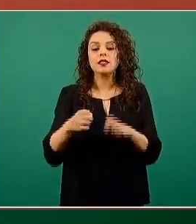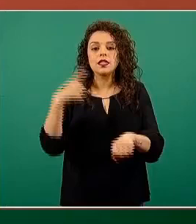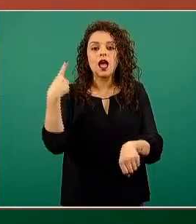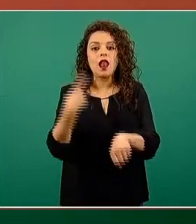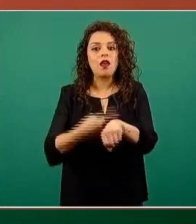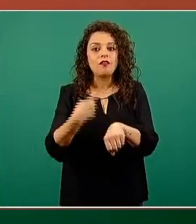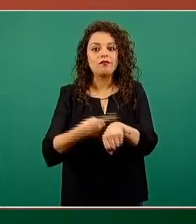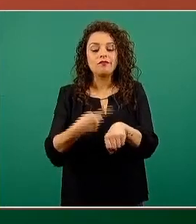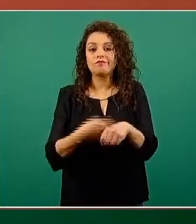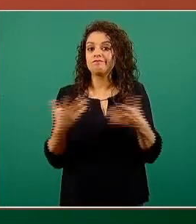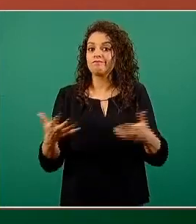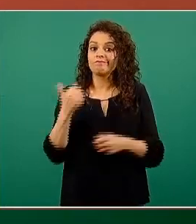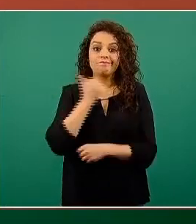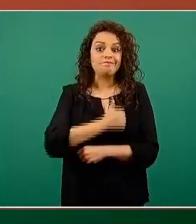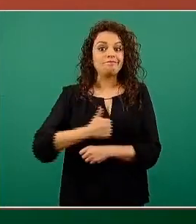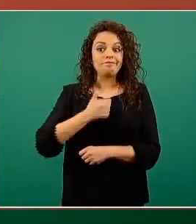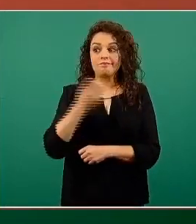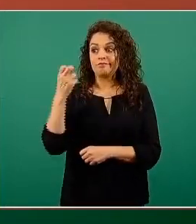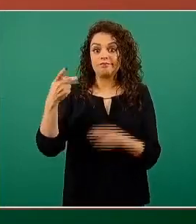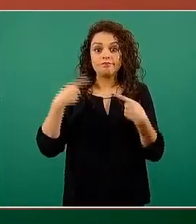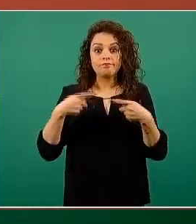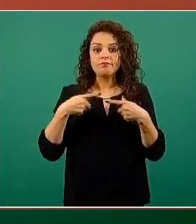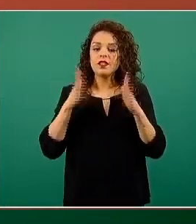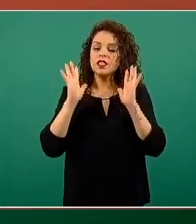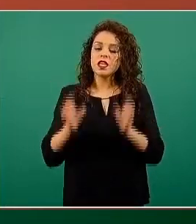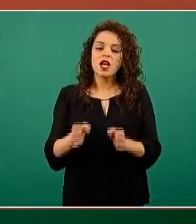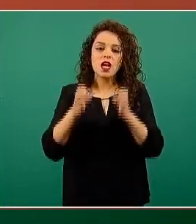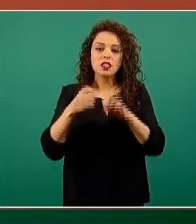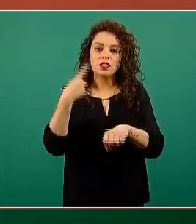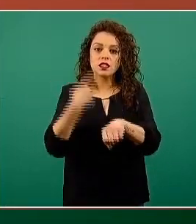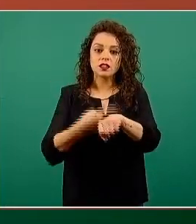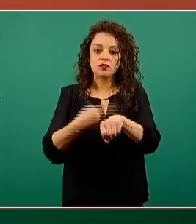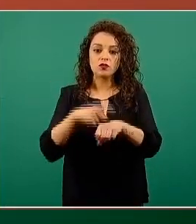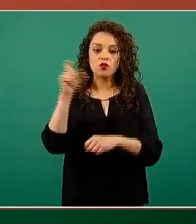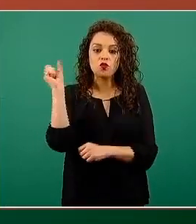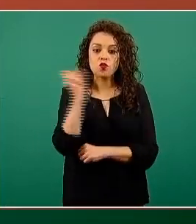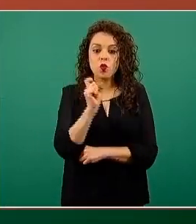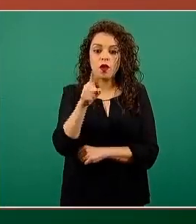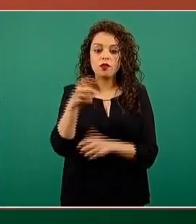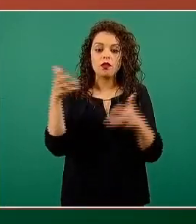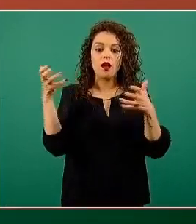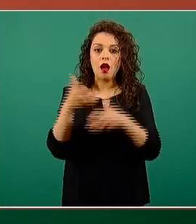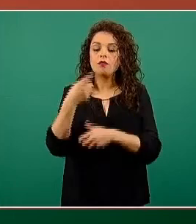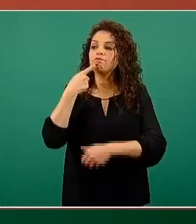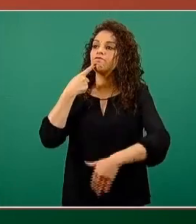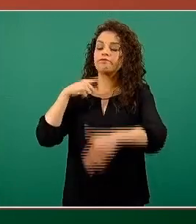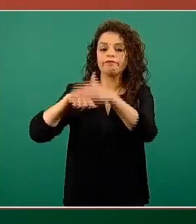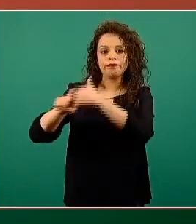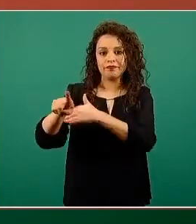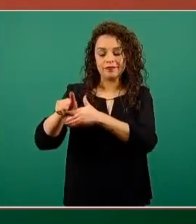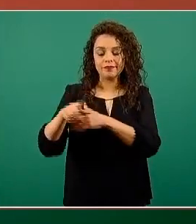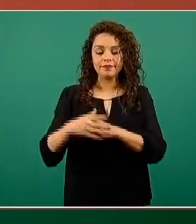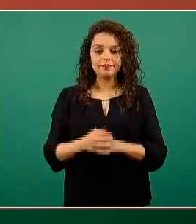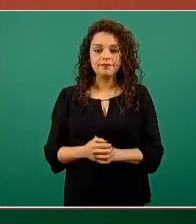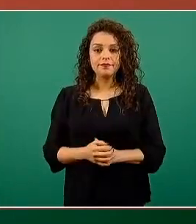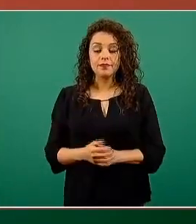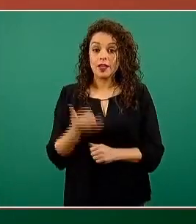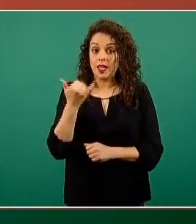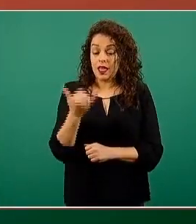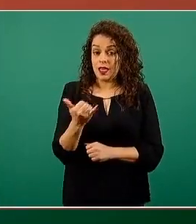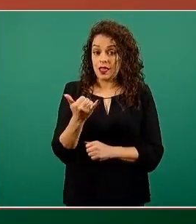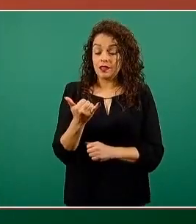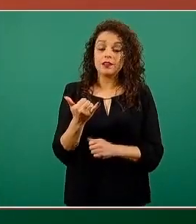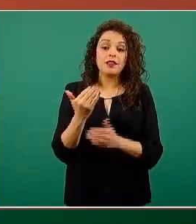Muy lamentablemente, la persona ya estaba enferma en el momento que se hizo la acción de demanda y aún más,